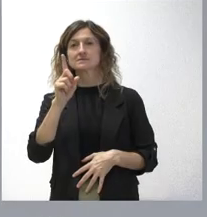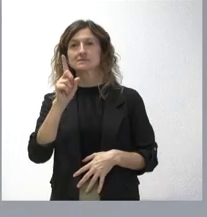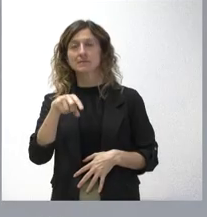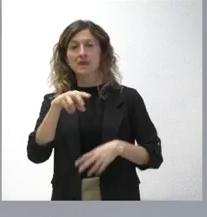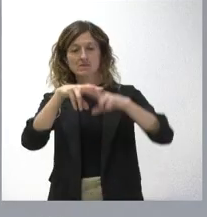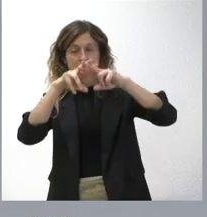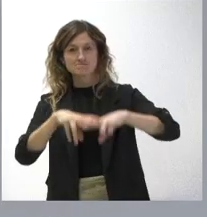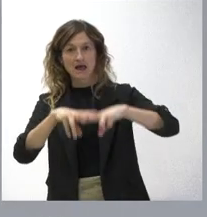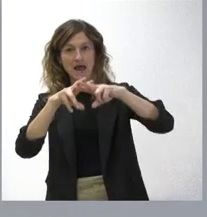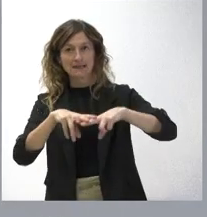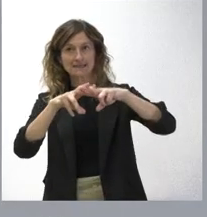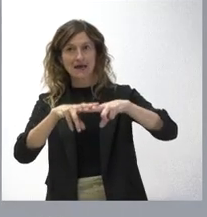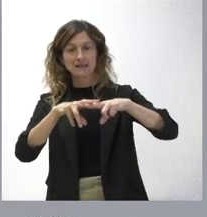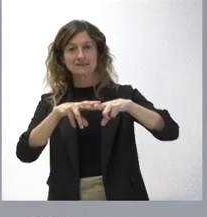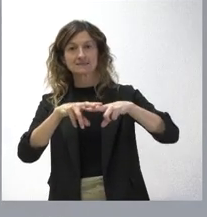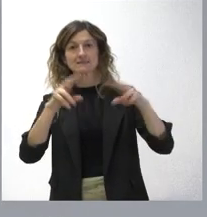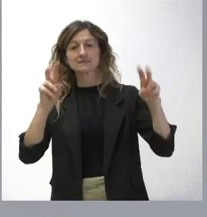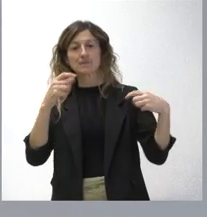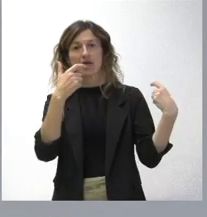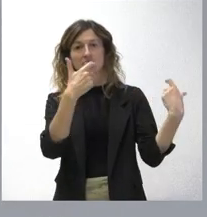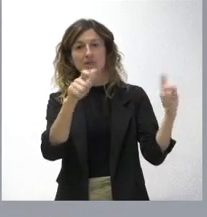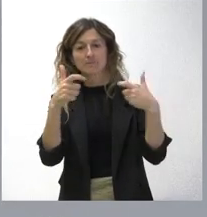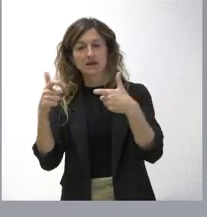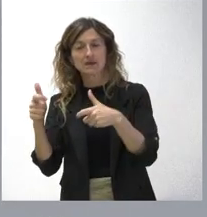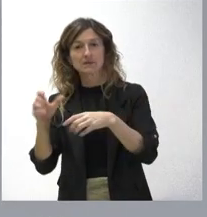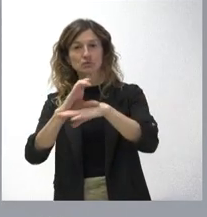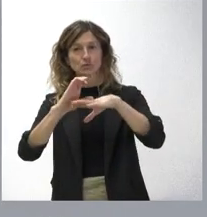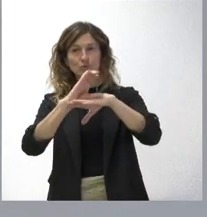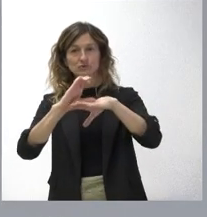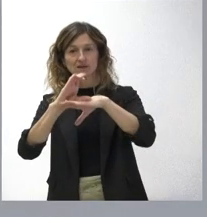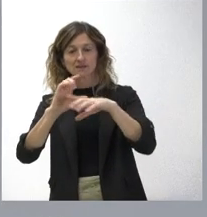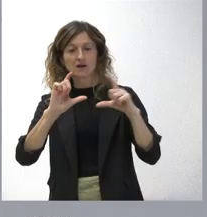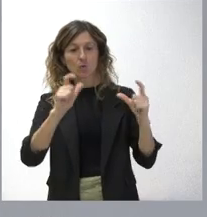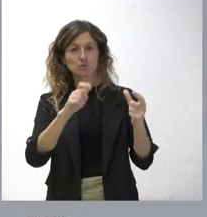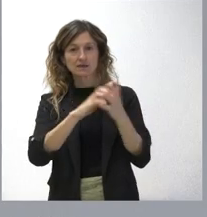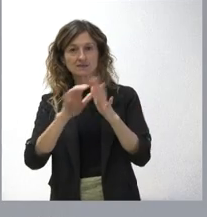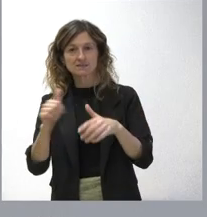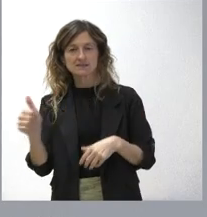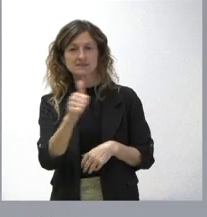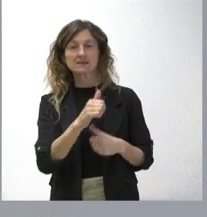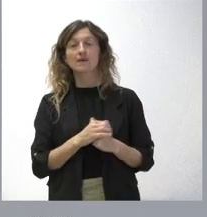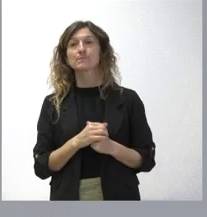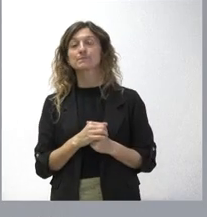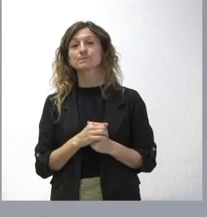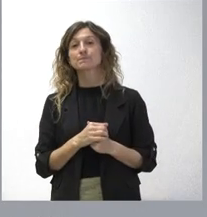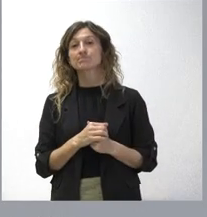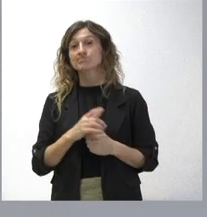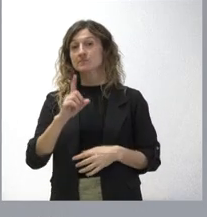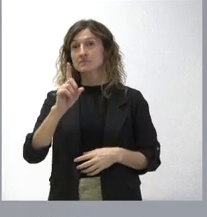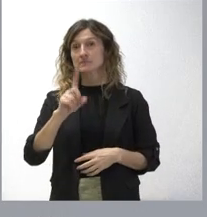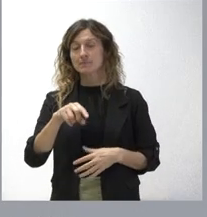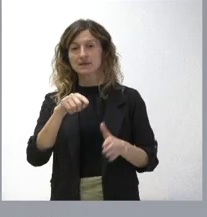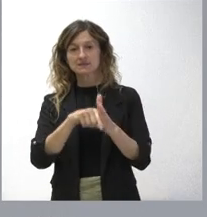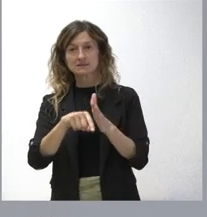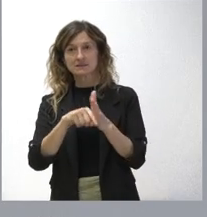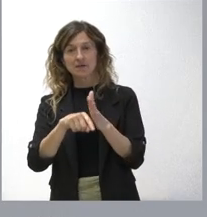análisis de los propios departamentos, de las propias consejerías de la Junta de Castilla y León, y asimismo se dará un trámite de